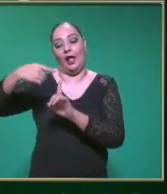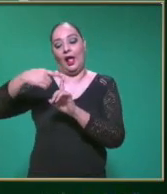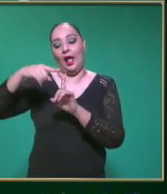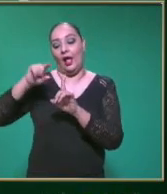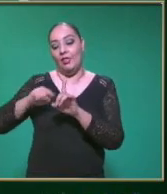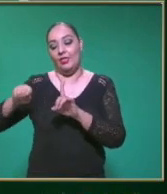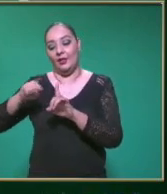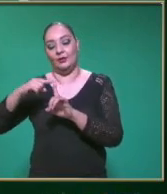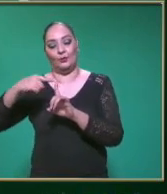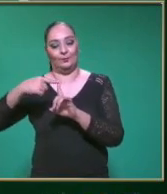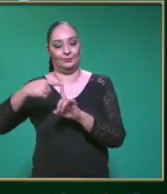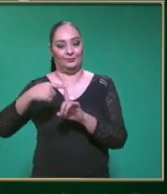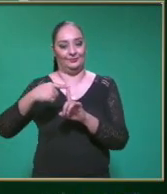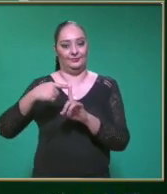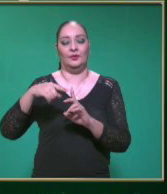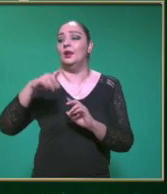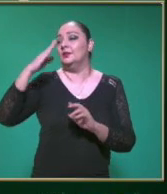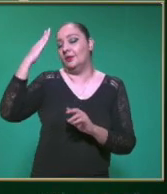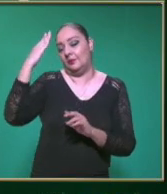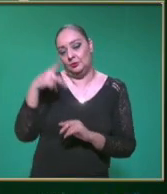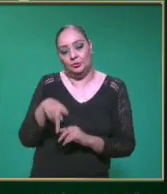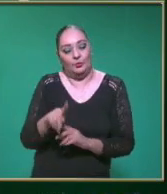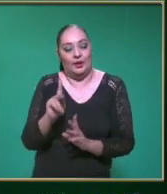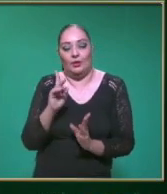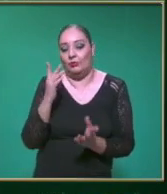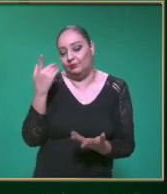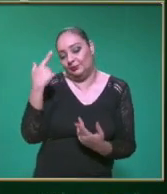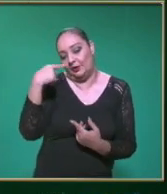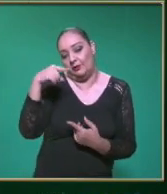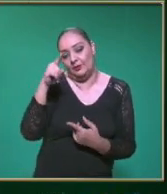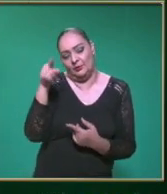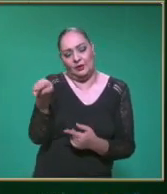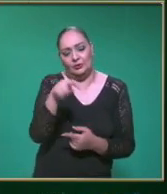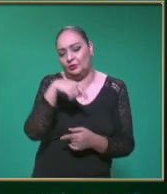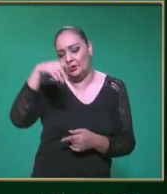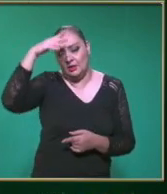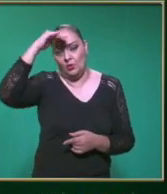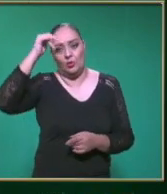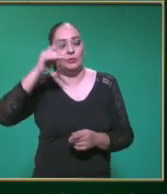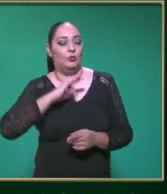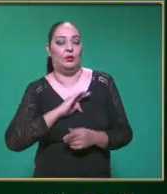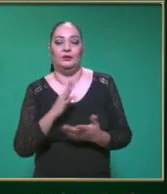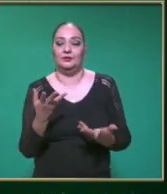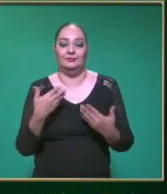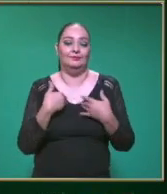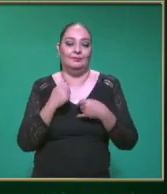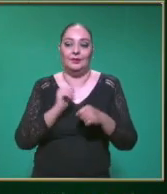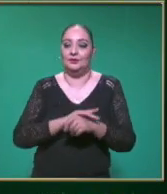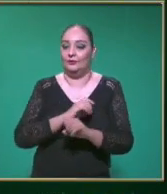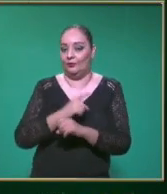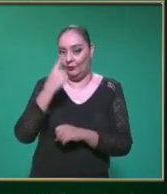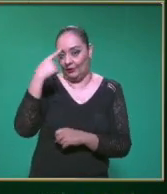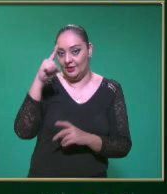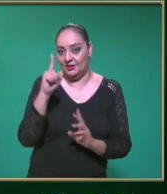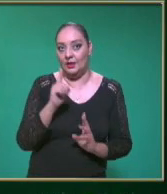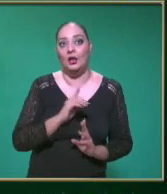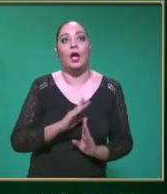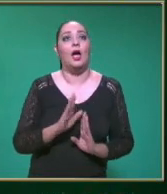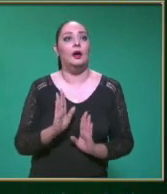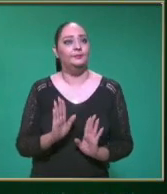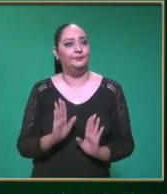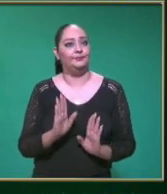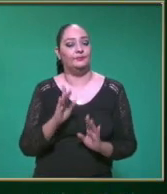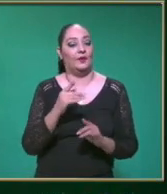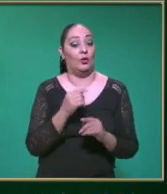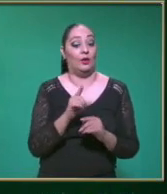divisor Pero bueno Para términos prácticos Para el alumno Pues lo puedes razonar De esta forma Entonces El desplazamiento En